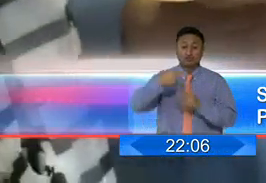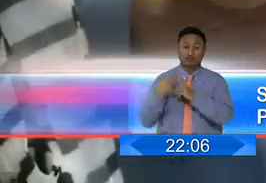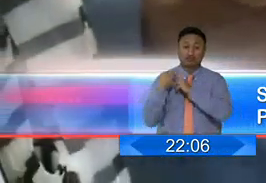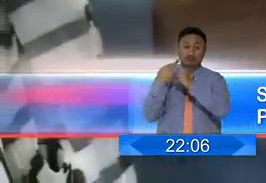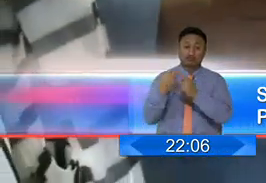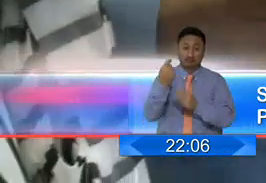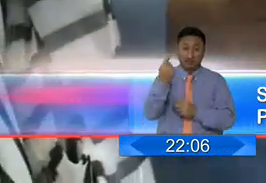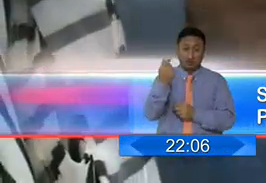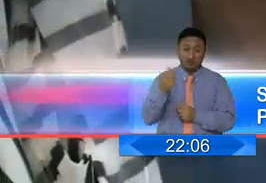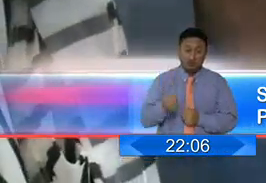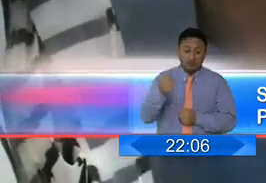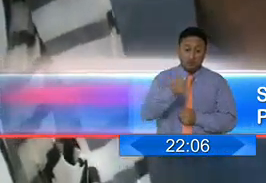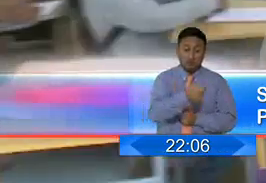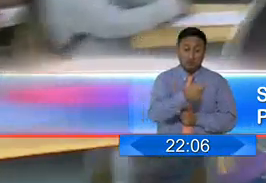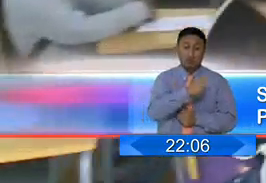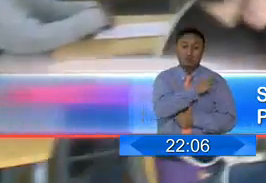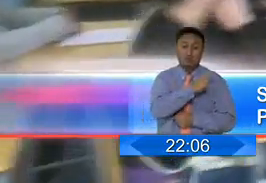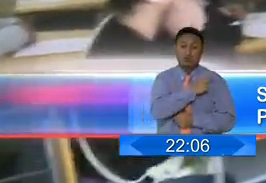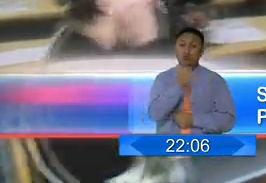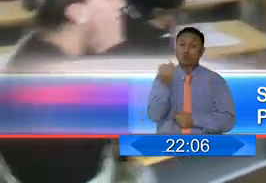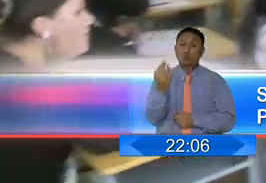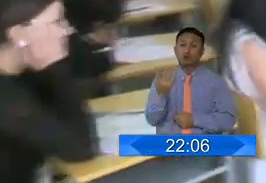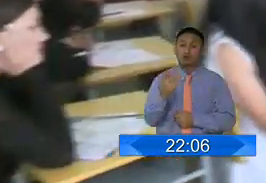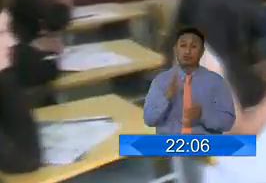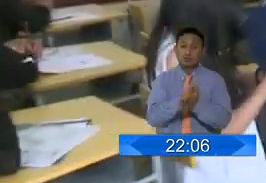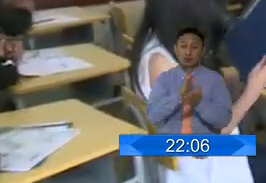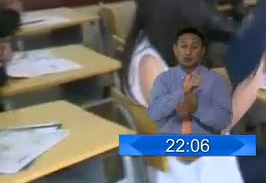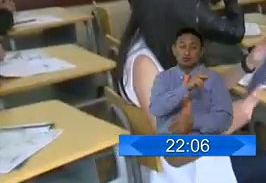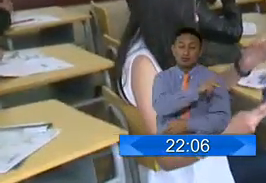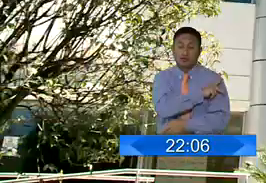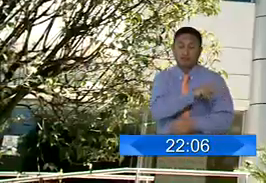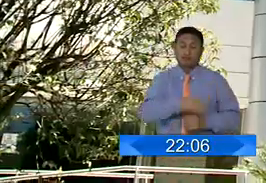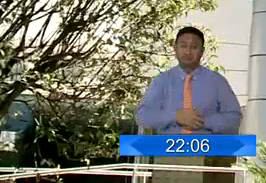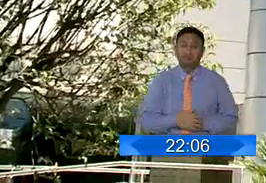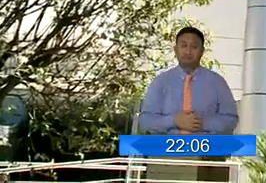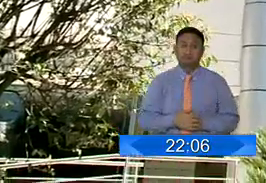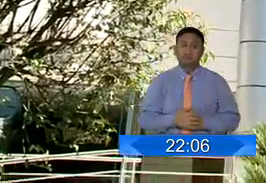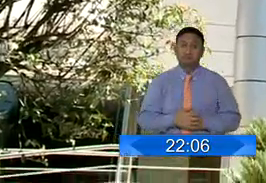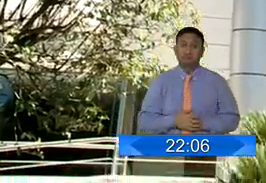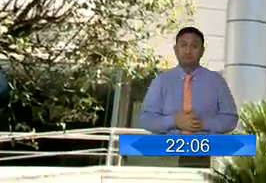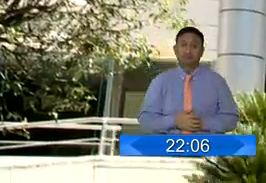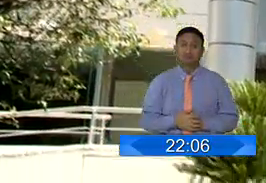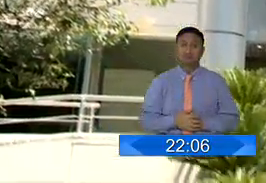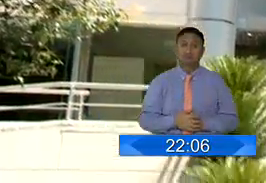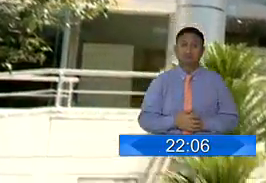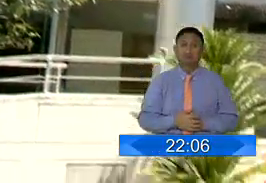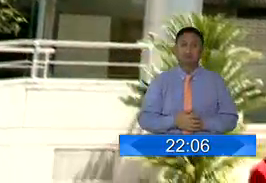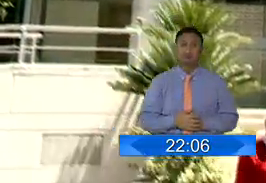presupuestarias a las universidades y escuelas politécnicas, informó Héctor Romero.